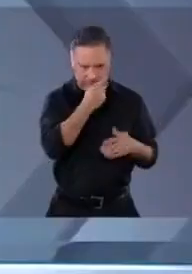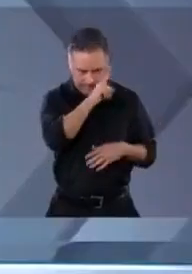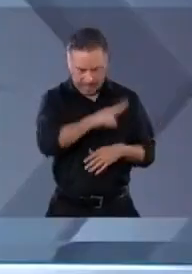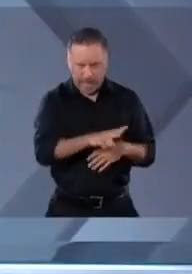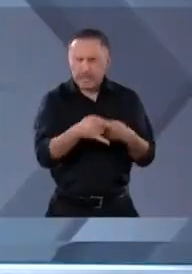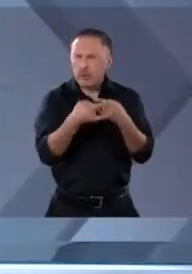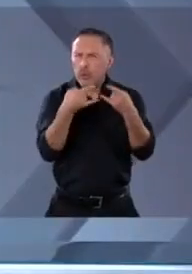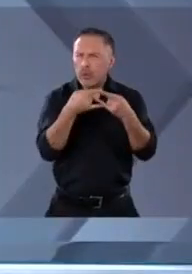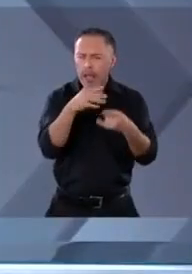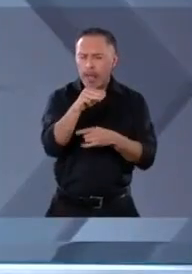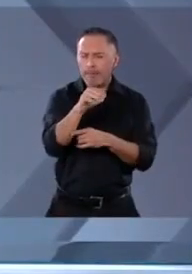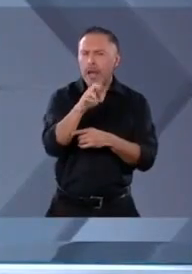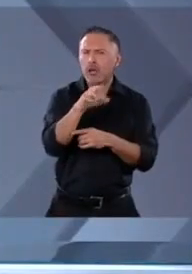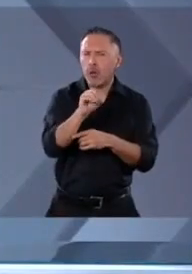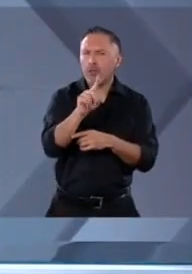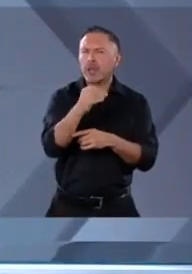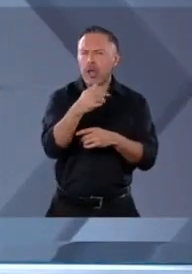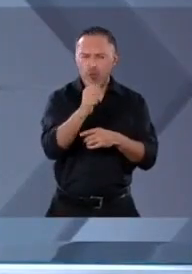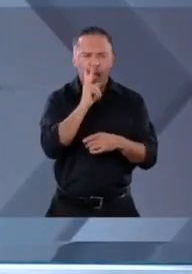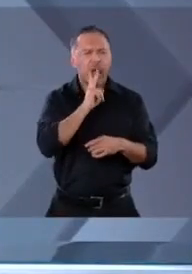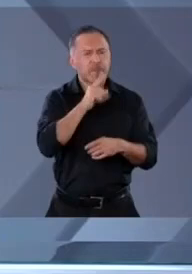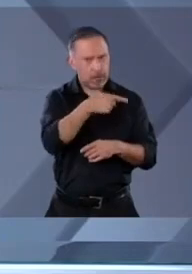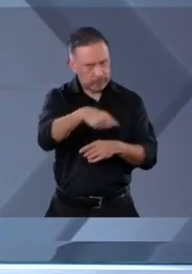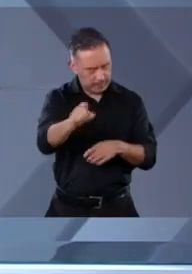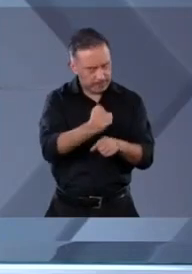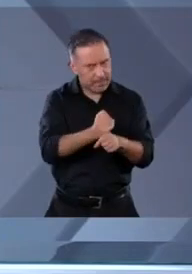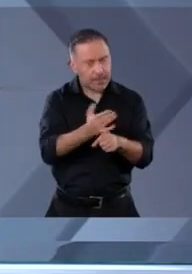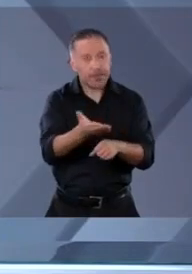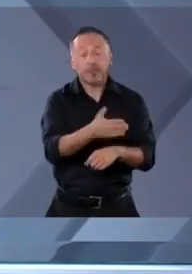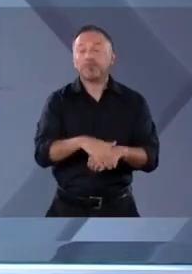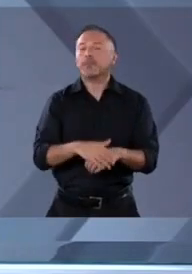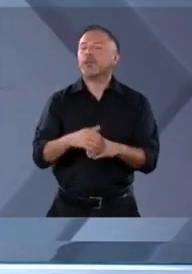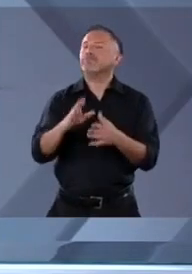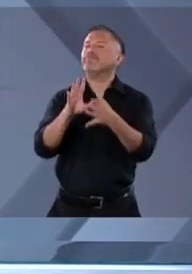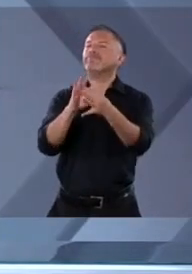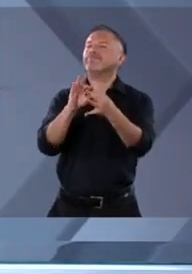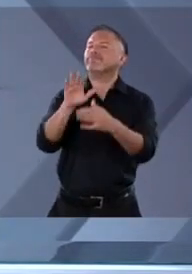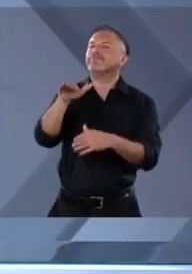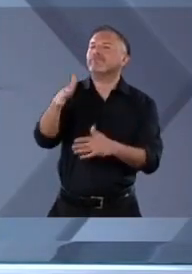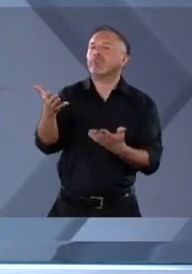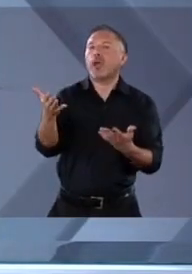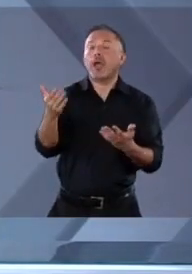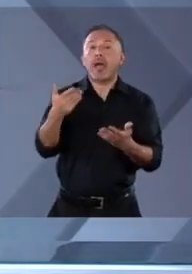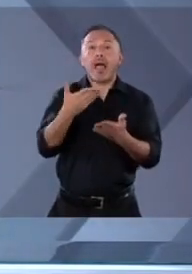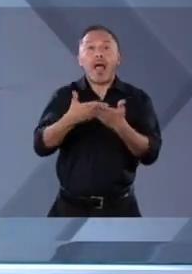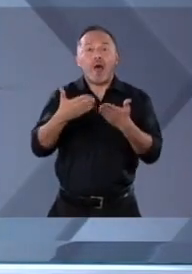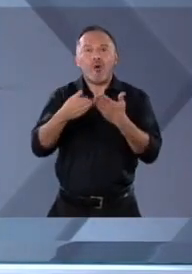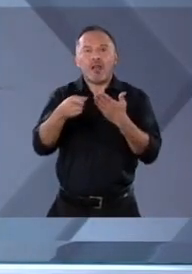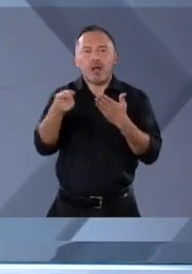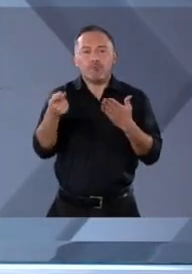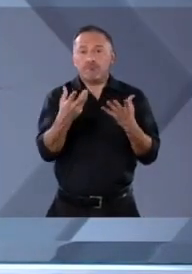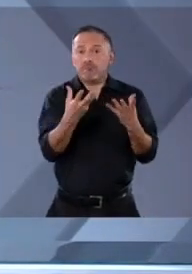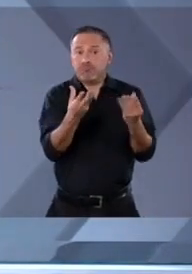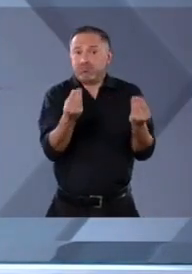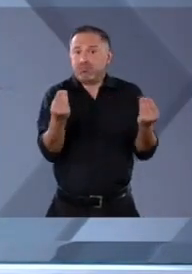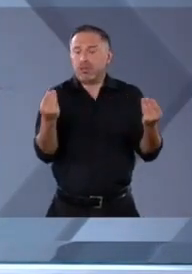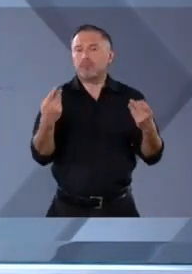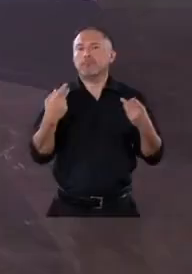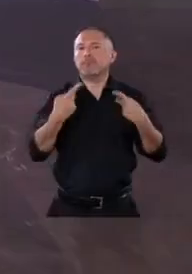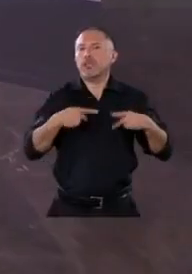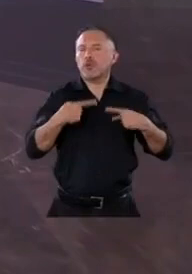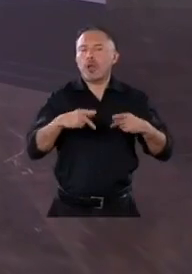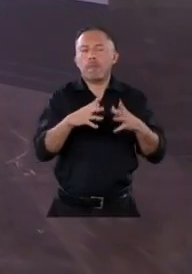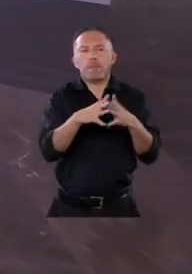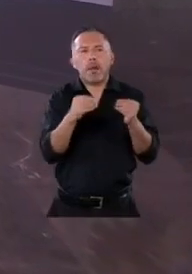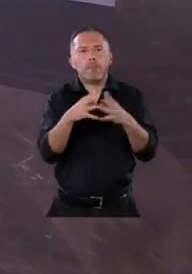Les añadiría a la discusión, ¿cómo harán que las autoridades forenses den respuesta a las decenas de miles de familias de personas desaparecidas que